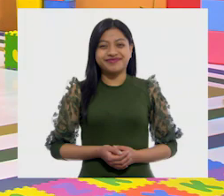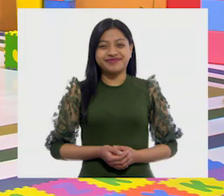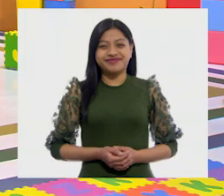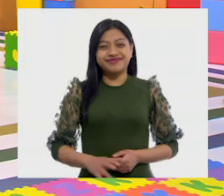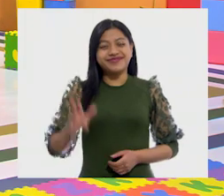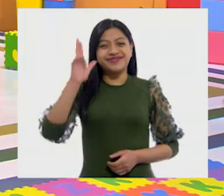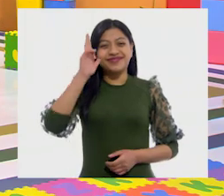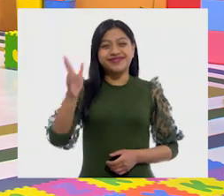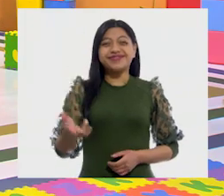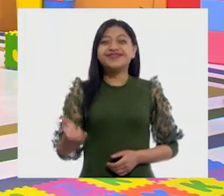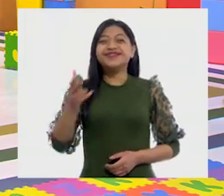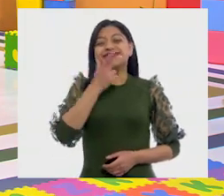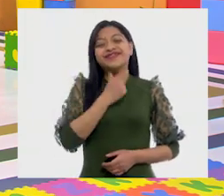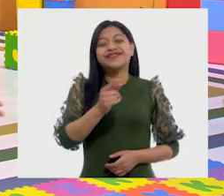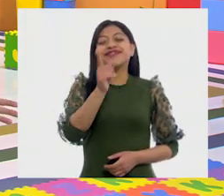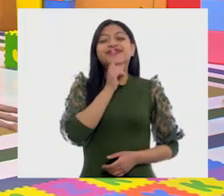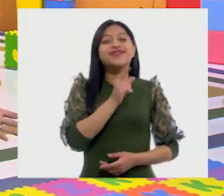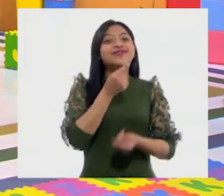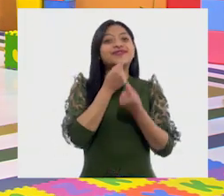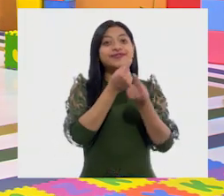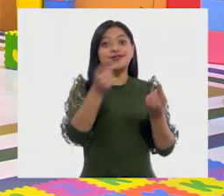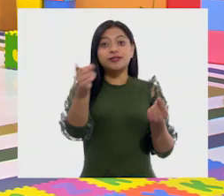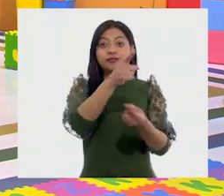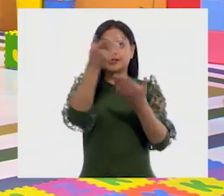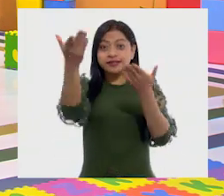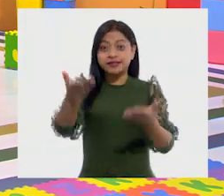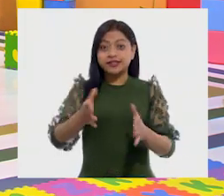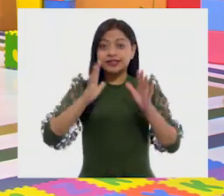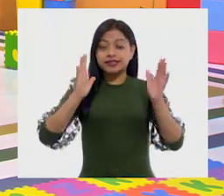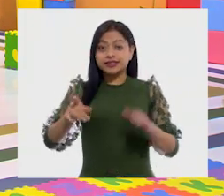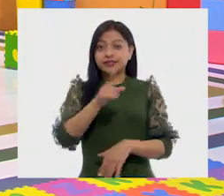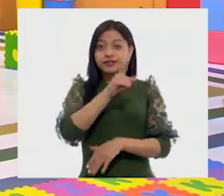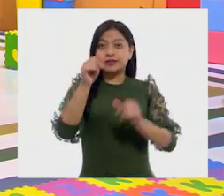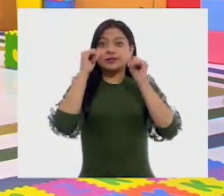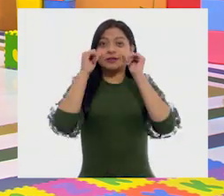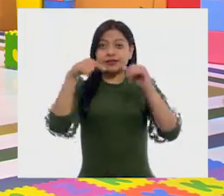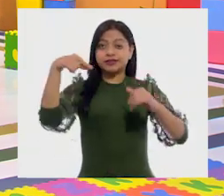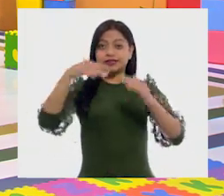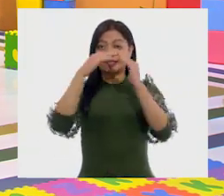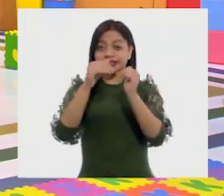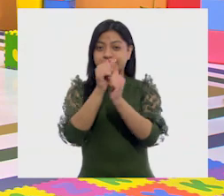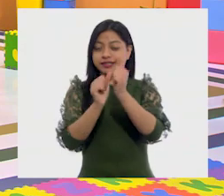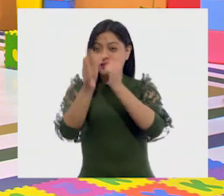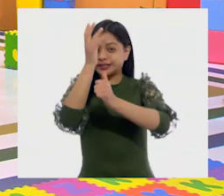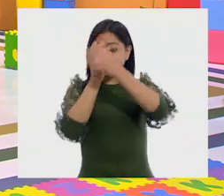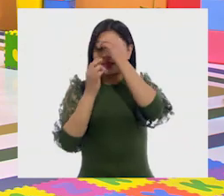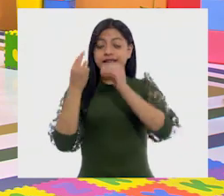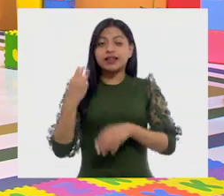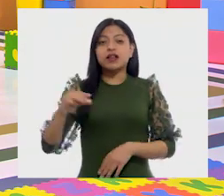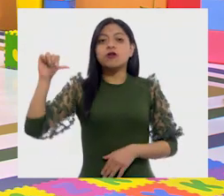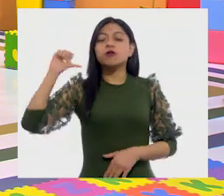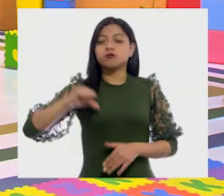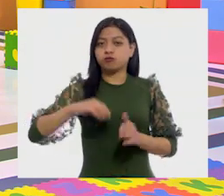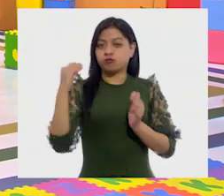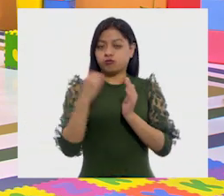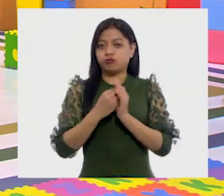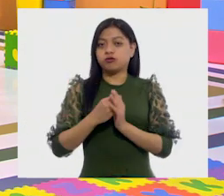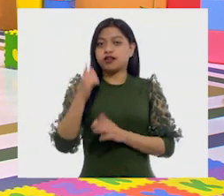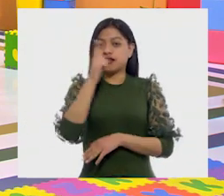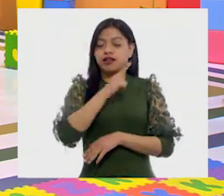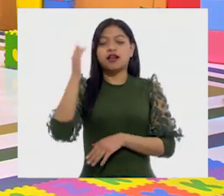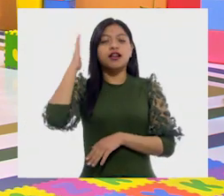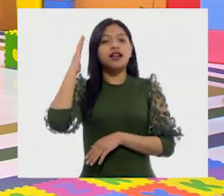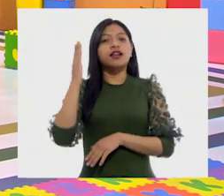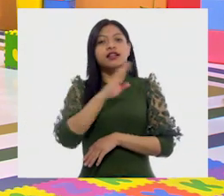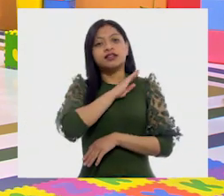¡Hola, niñas y niños! ¡Qué bueno que ya llegaron aquí a Aprenden Casa 3! El día de hoy, en la asignatura de Lengua Materna de